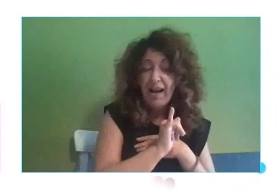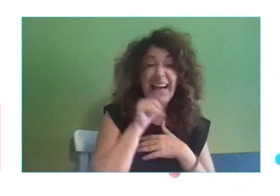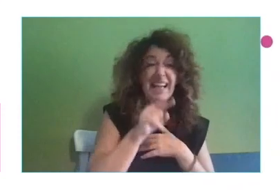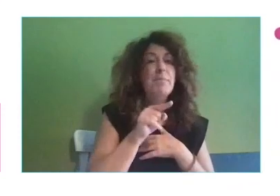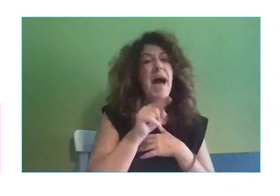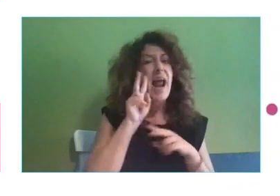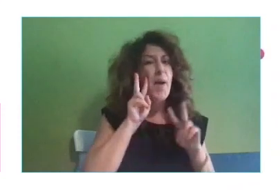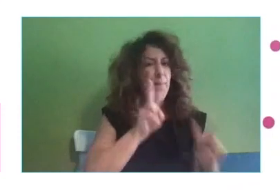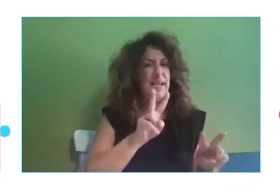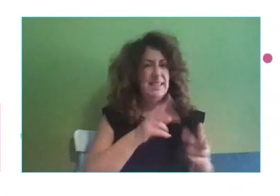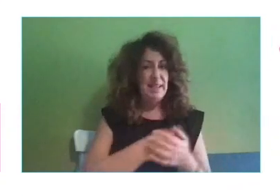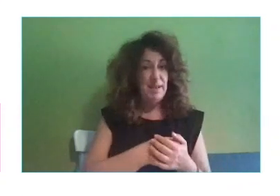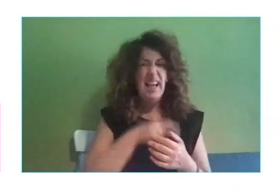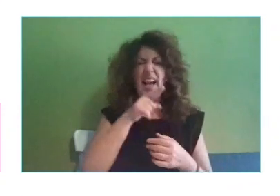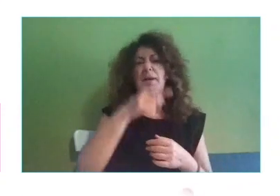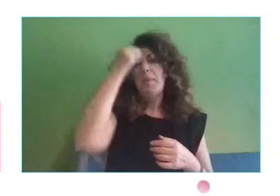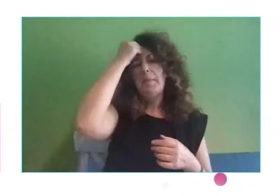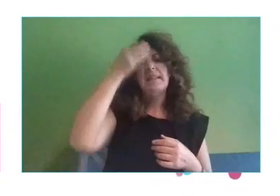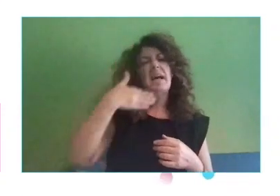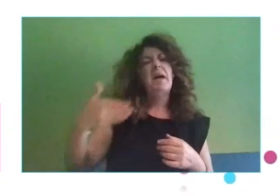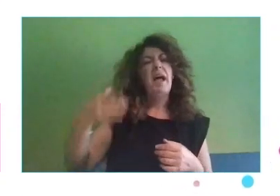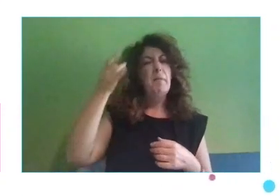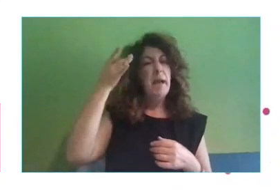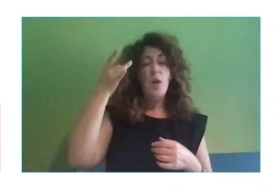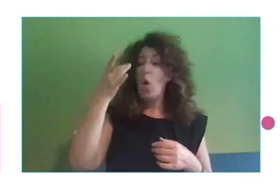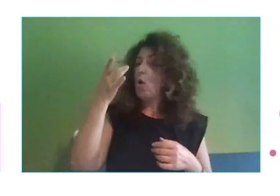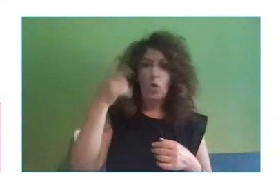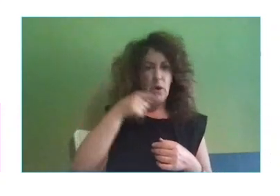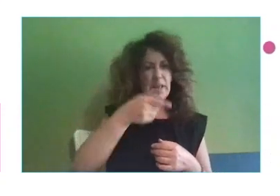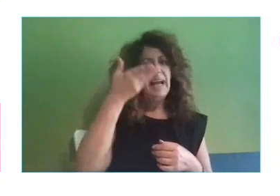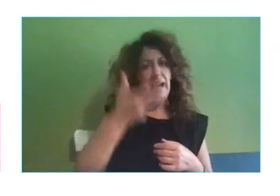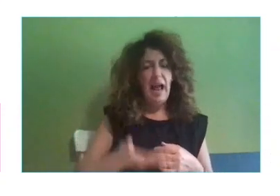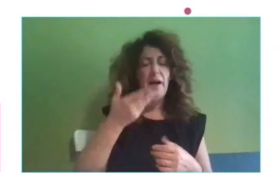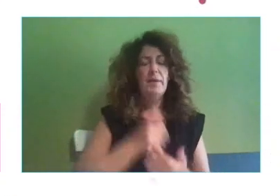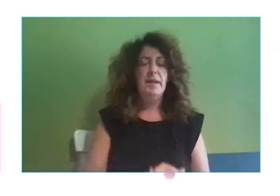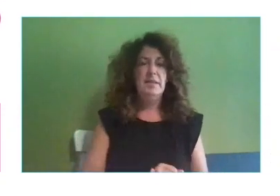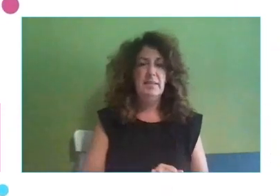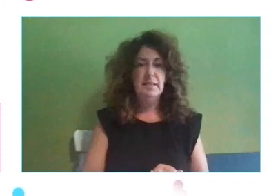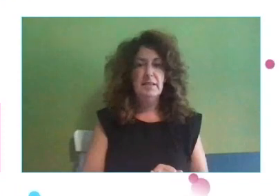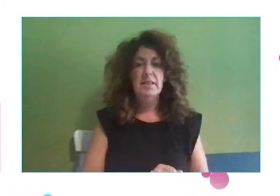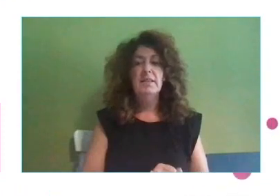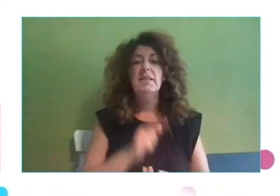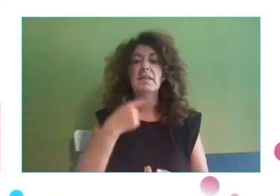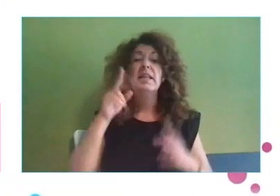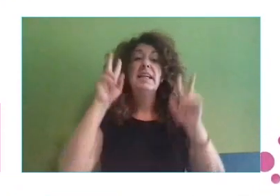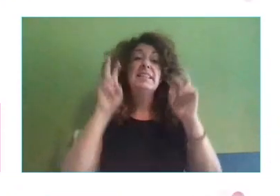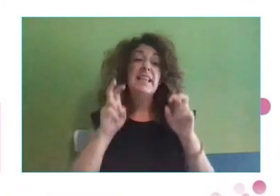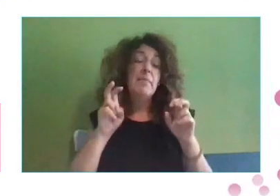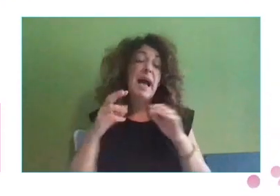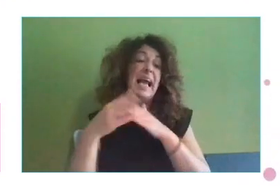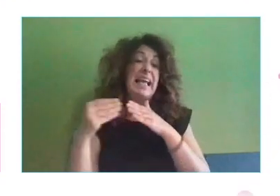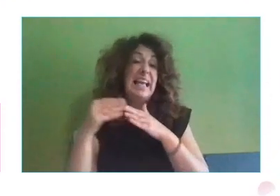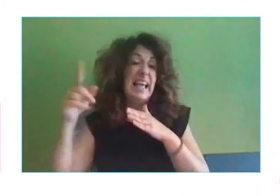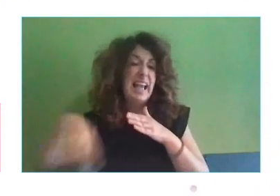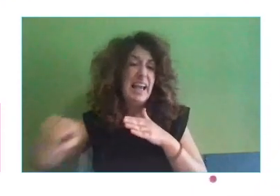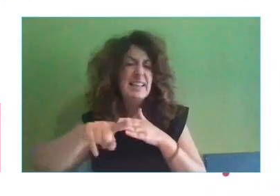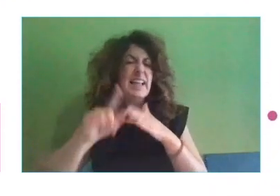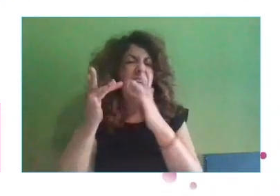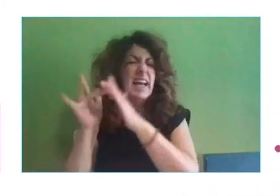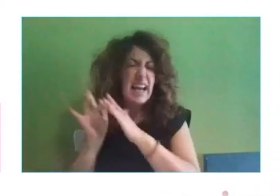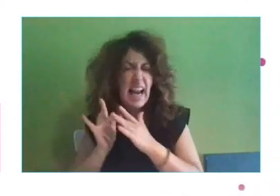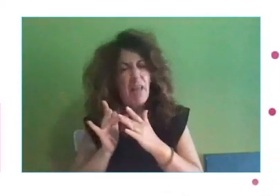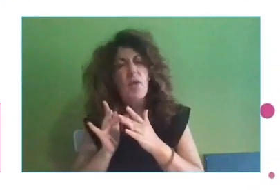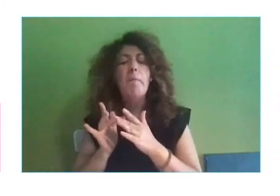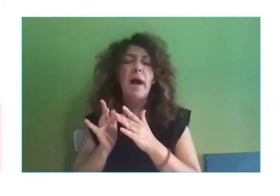un aspecto menor, es clave. Luego, toda la parte de relación con tus clientes, de gestión de redes sociales, esos